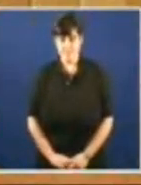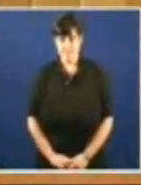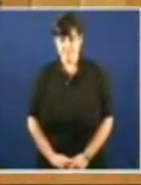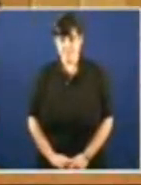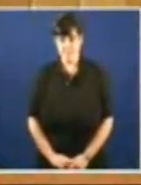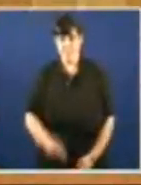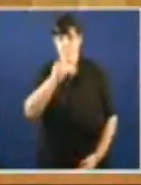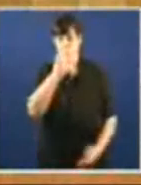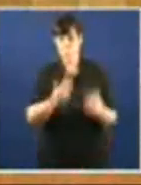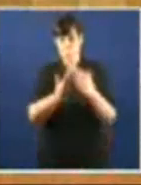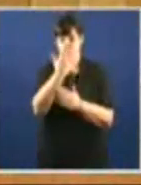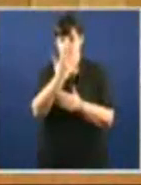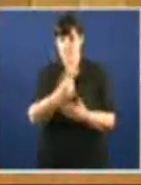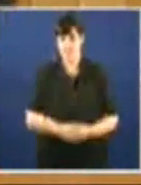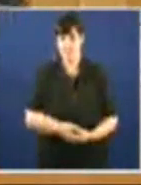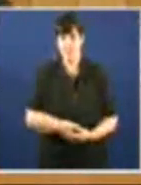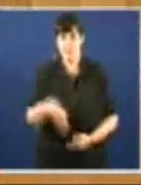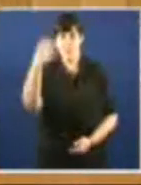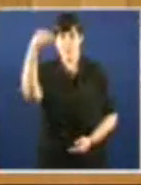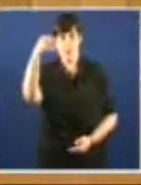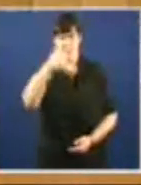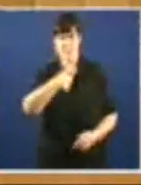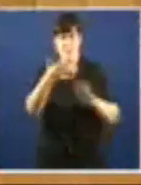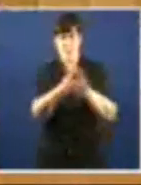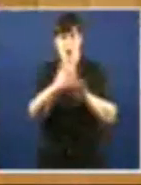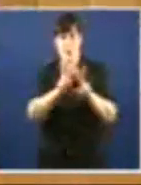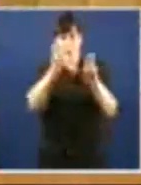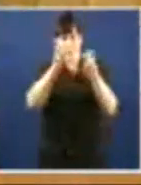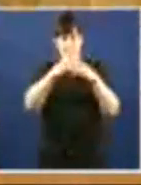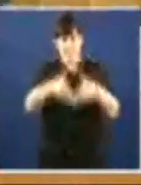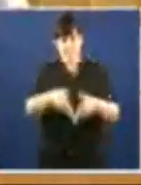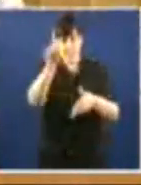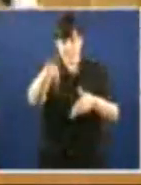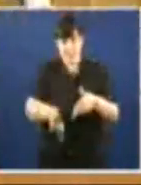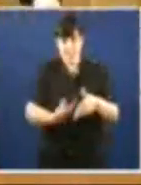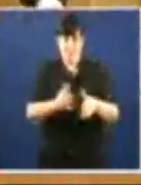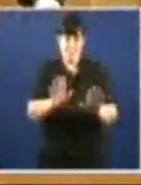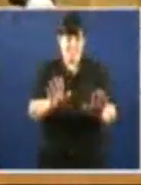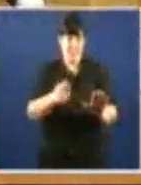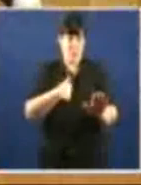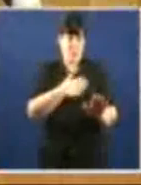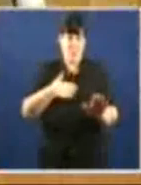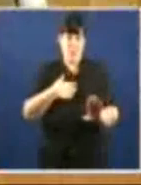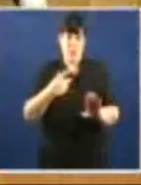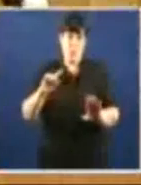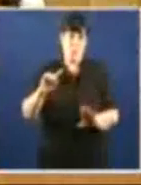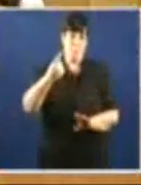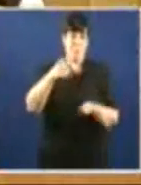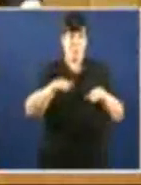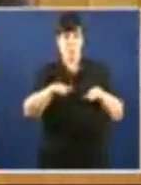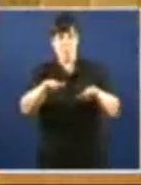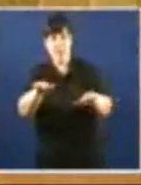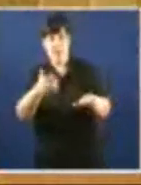O Boas días Sr. Presidente, vou a falar tamén do prestíz pero para establecer un paralelismo coa megamineiría